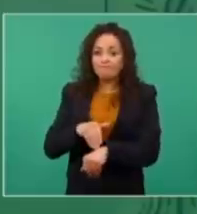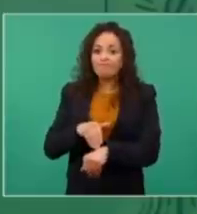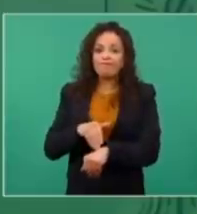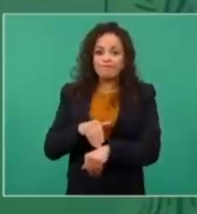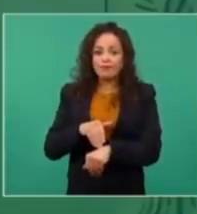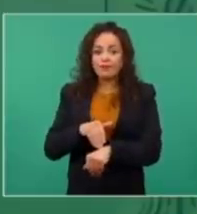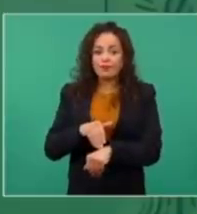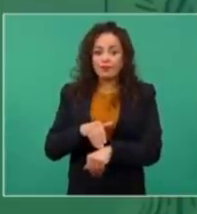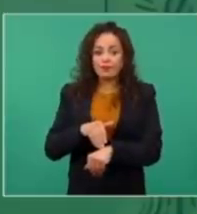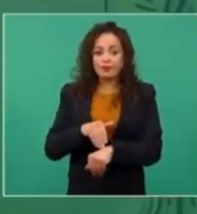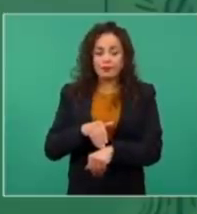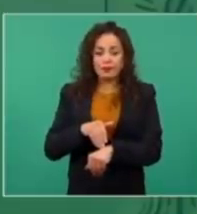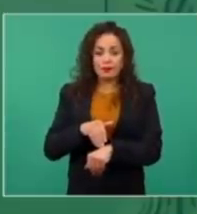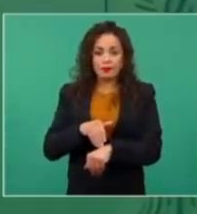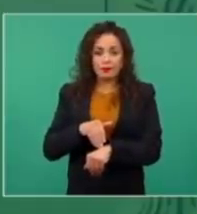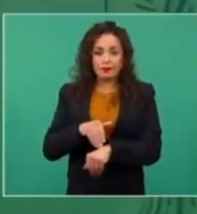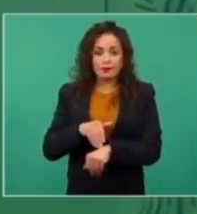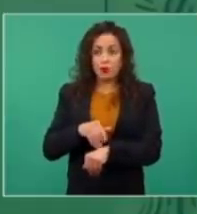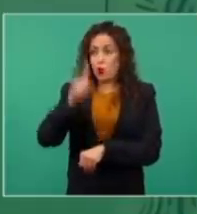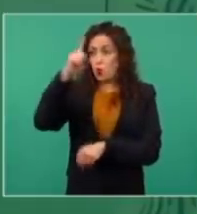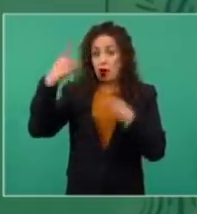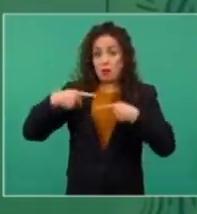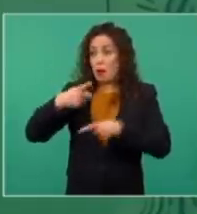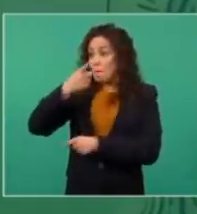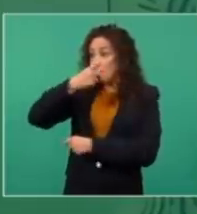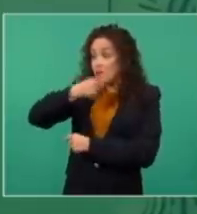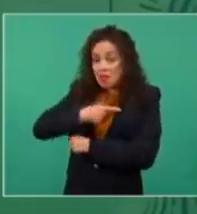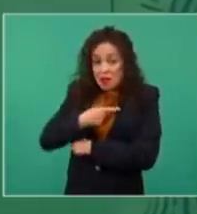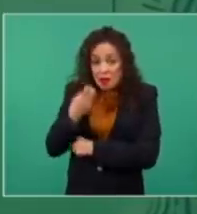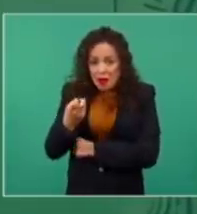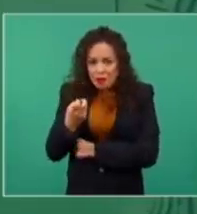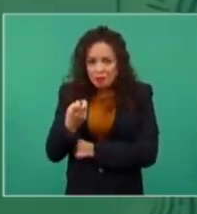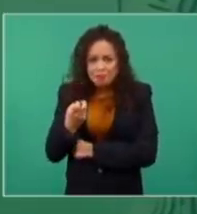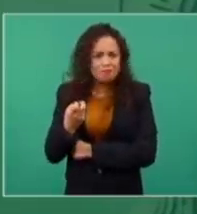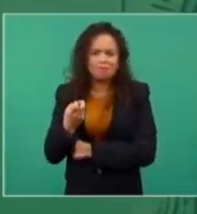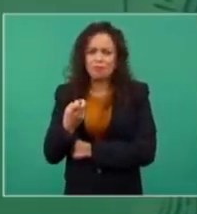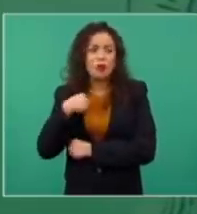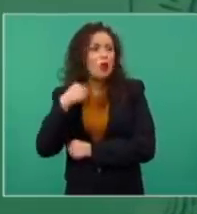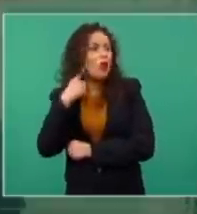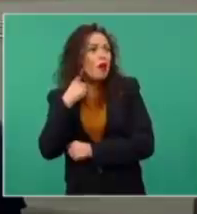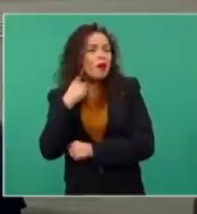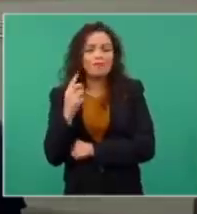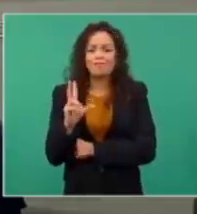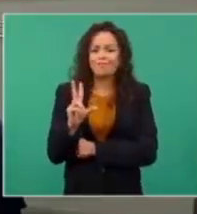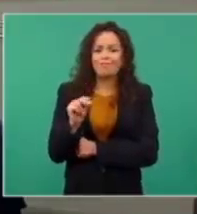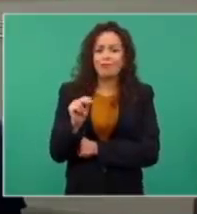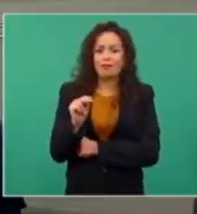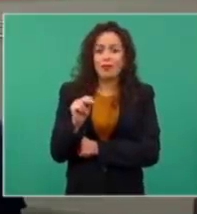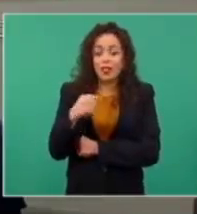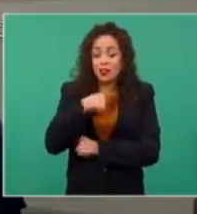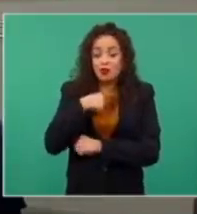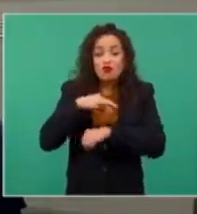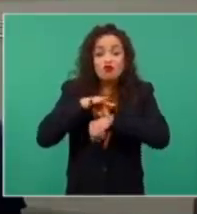Y esto no es que me lo platicaron o que lo supe, esto me lo hicieron a mí.